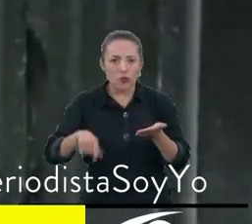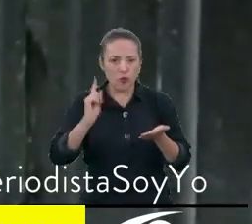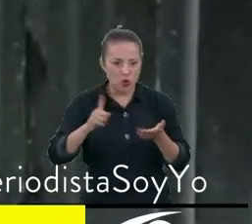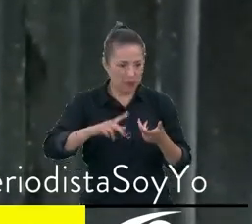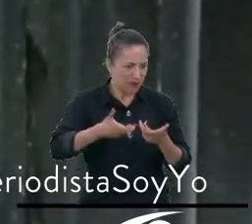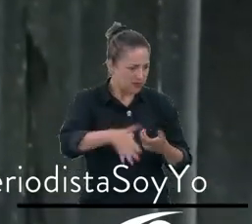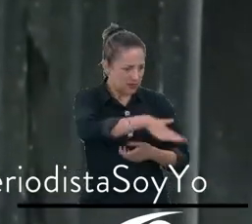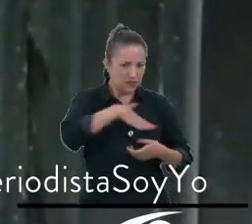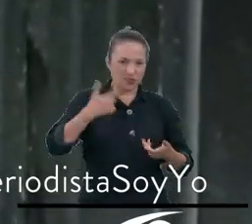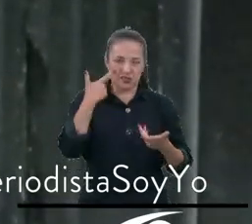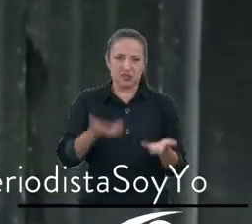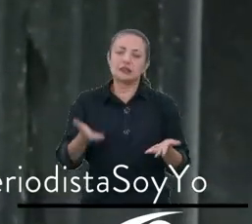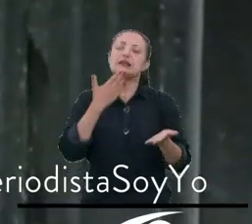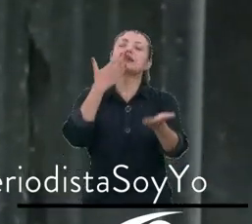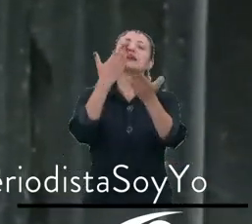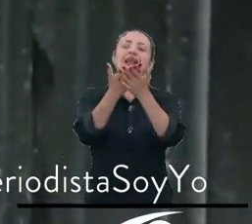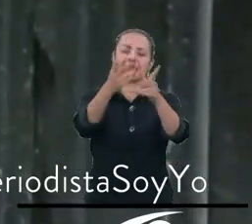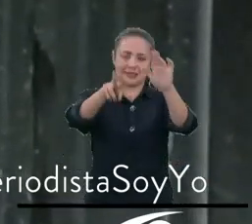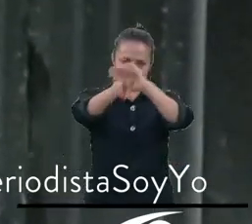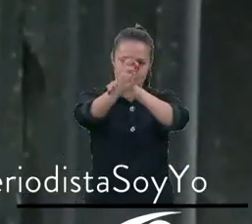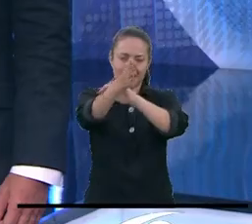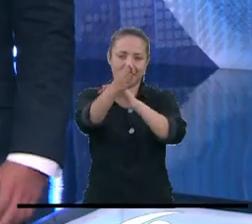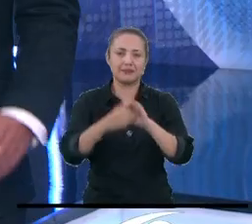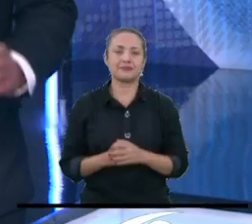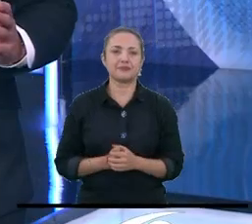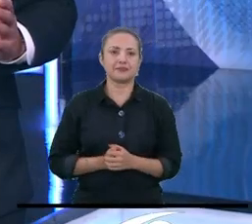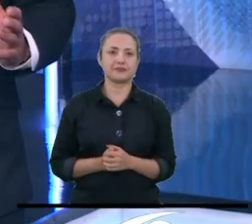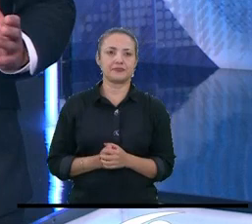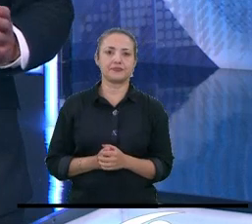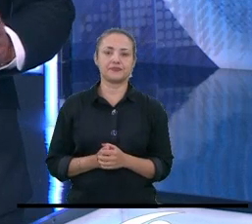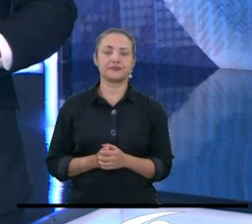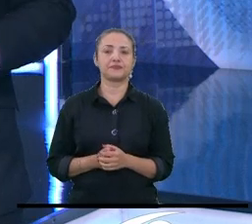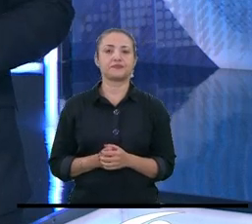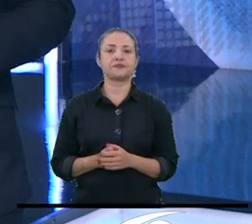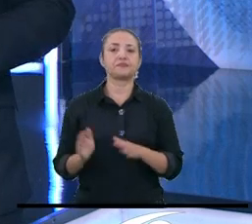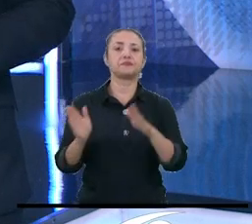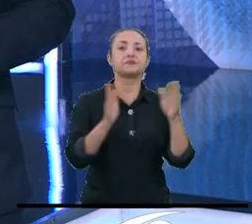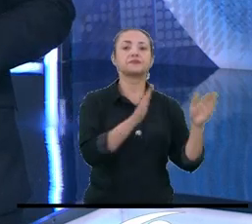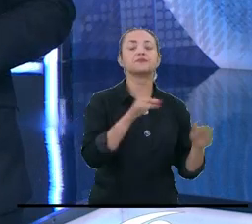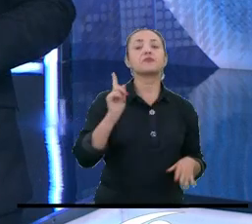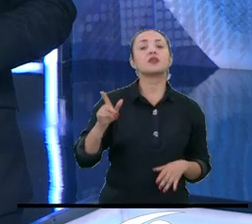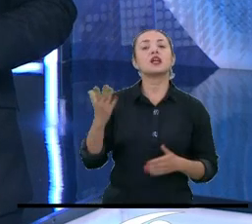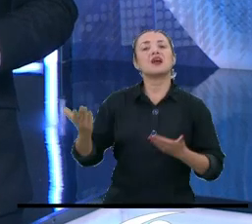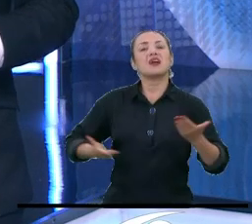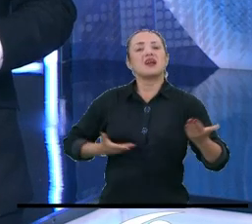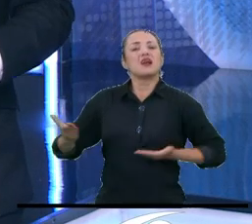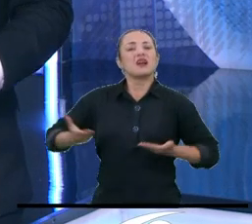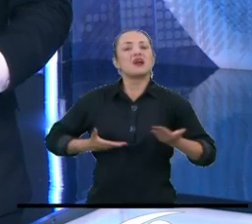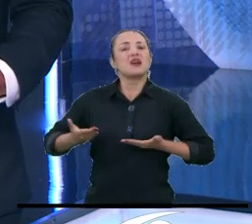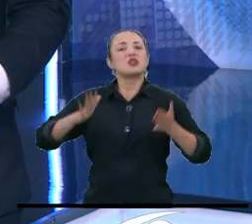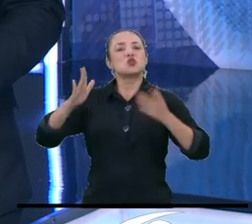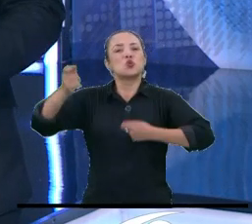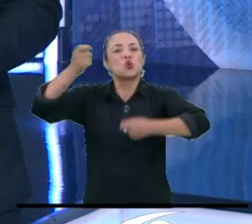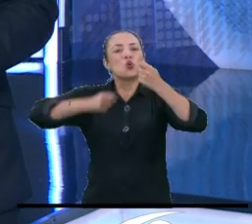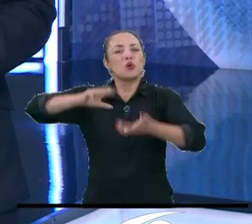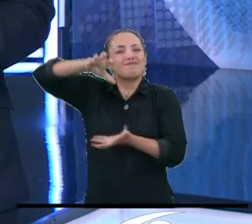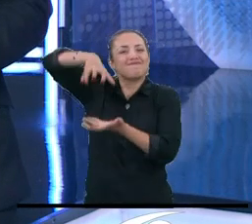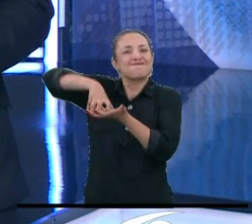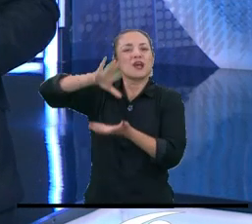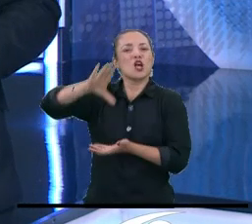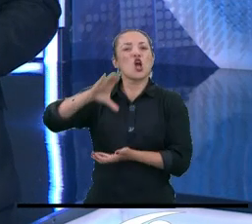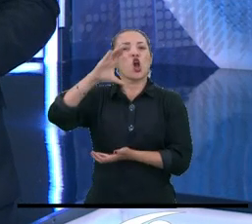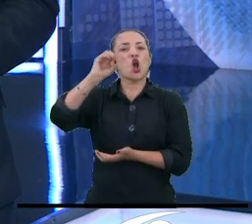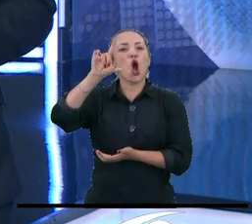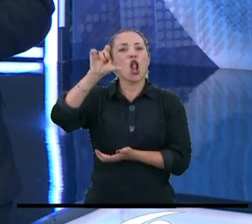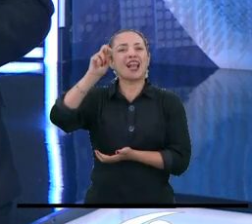que se presenta. Muchas gracias, Caracol. La comunidad cercana al centro comercial de Parque La Colina, aquí en el norte de Bogotá,